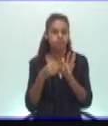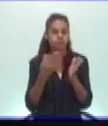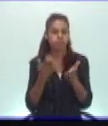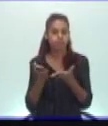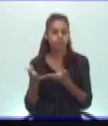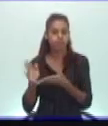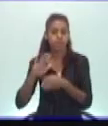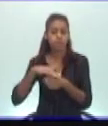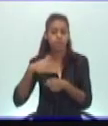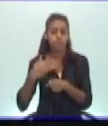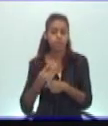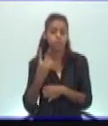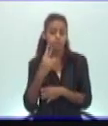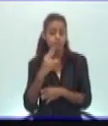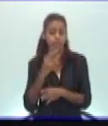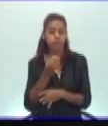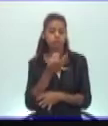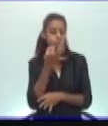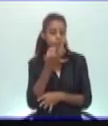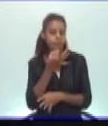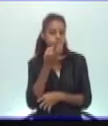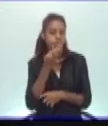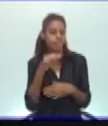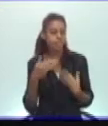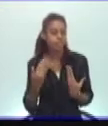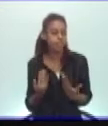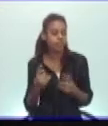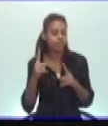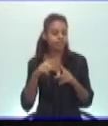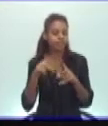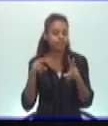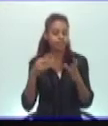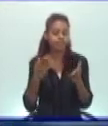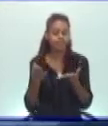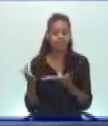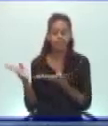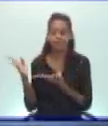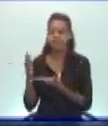segundo que después les estaré explicando sobre qué se trata. Observemos.